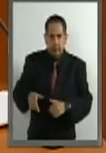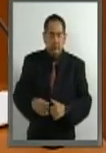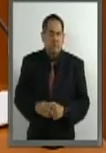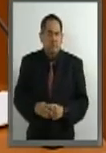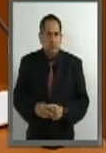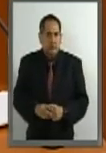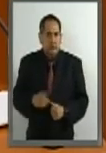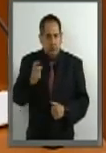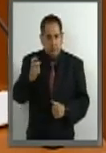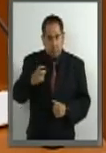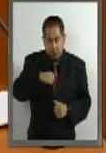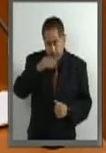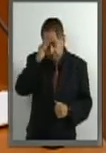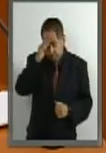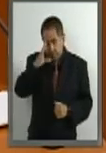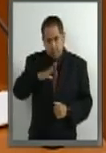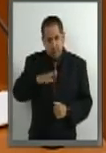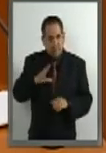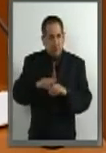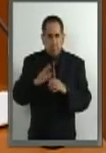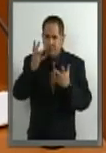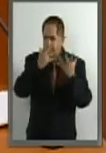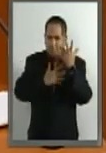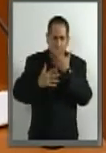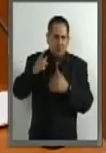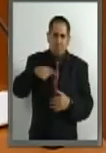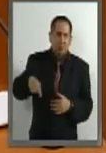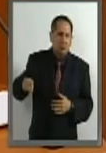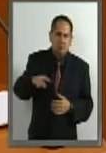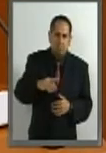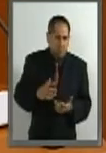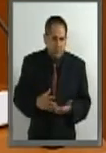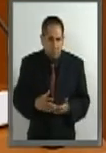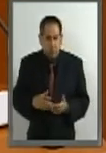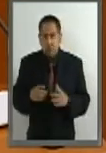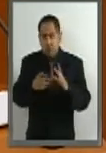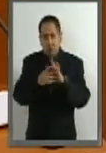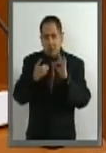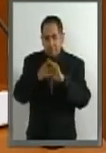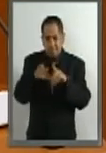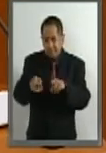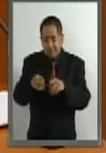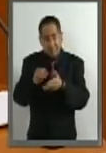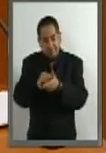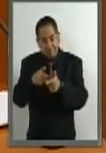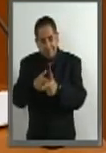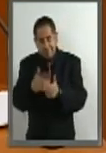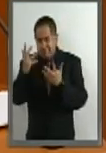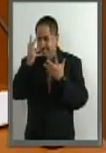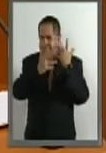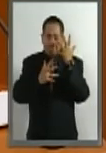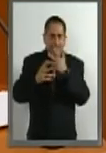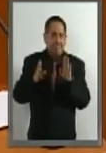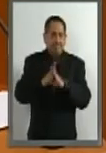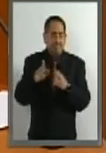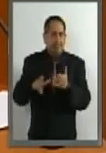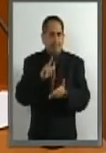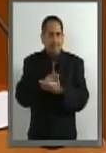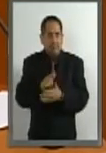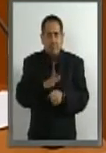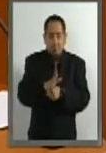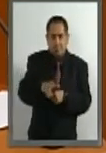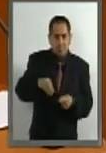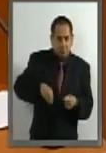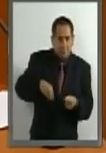Por ende, existe una clara confusión que de mantenerse ocasionaría dificultades en la aplicación de la norma por parte de la